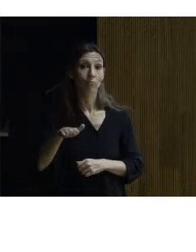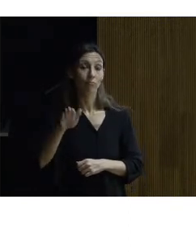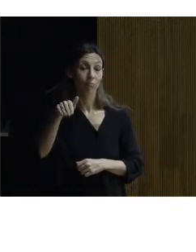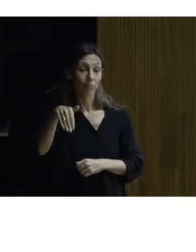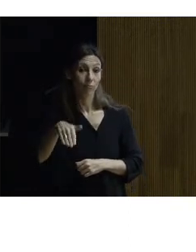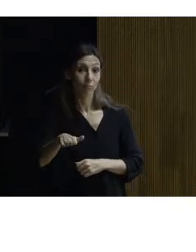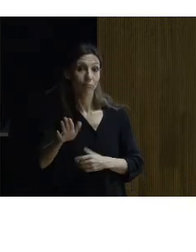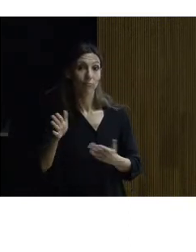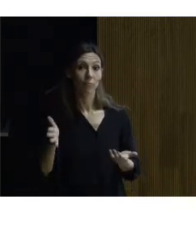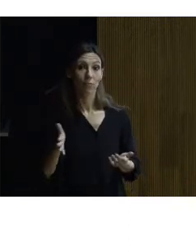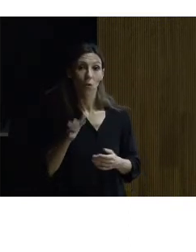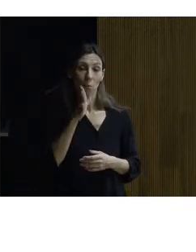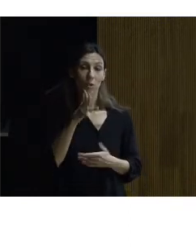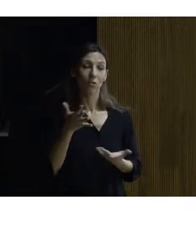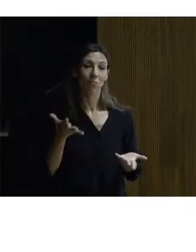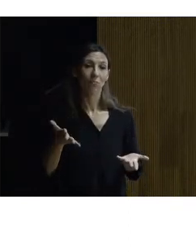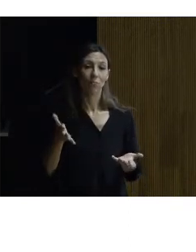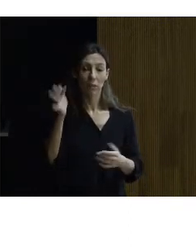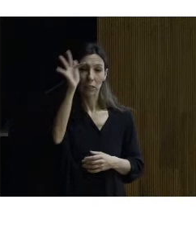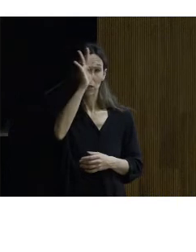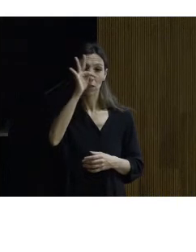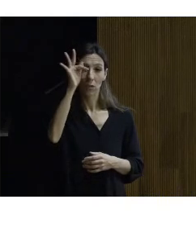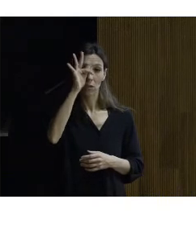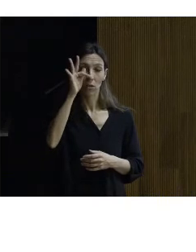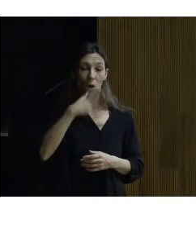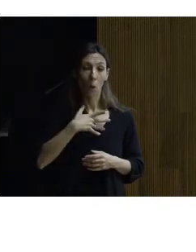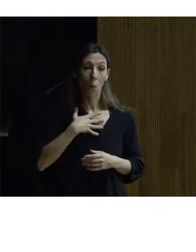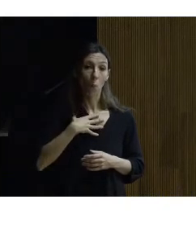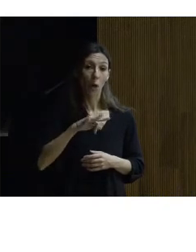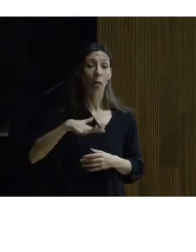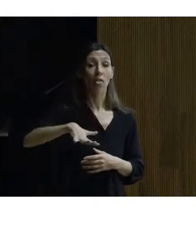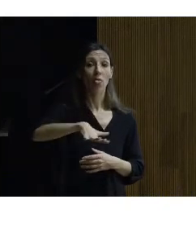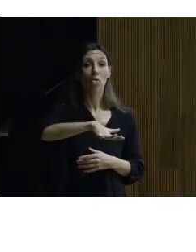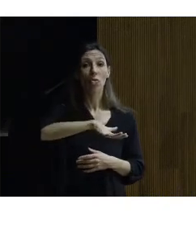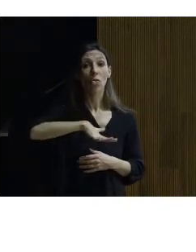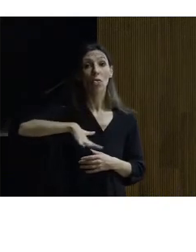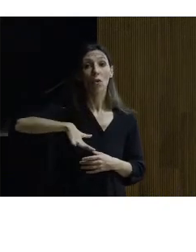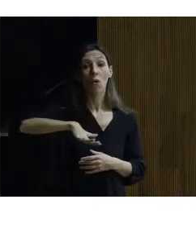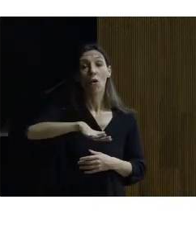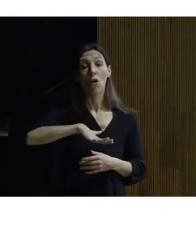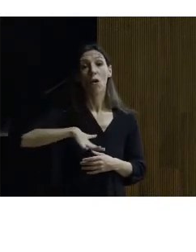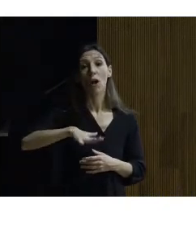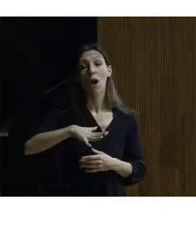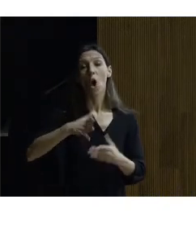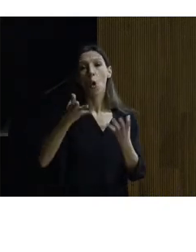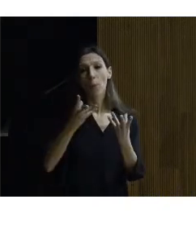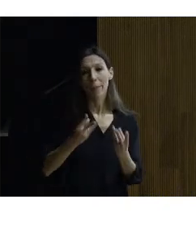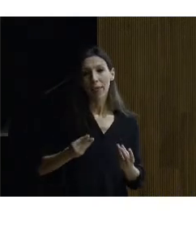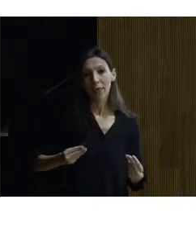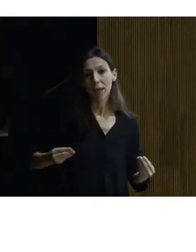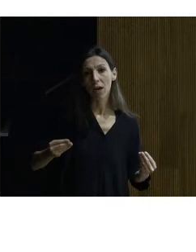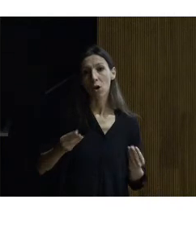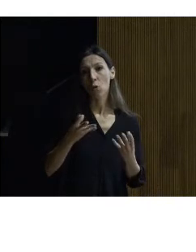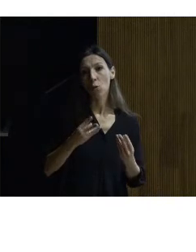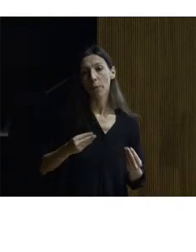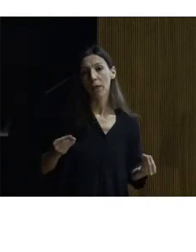eso pues es la hipótesis de que en aquella zona habría algunos humedales cuales habría